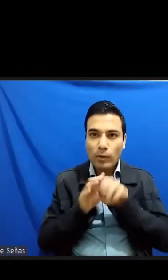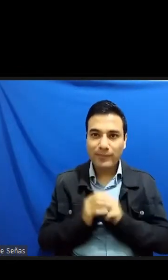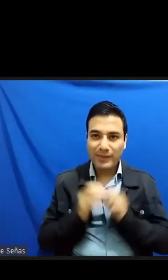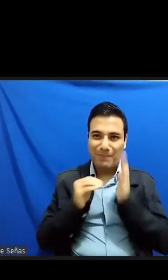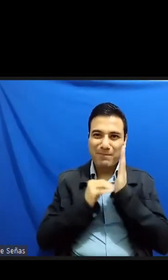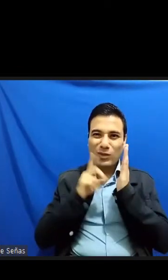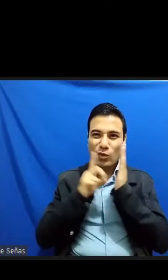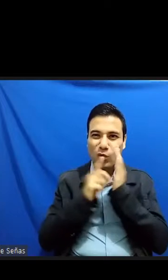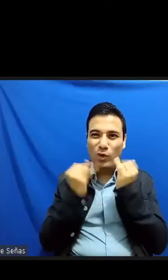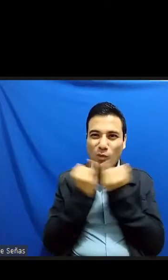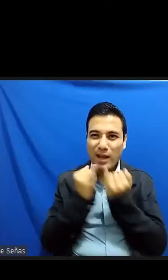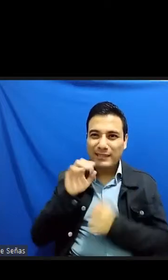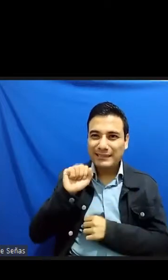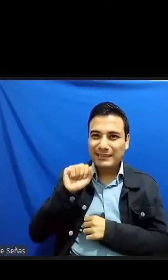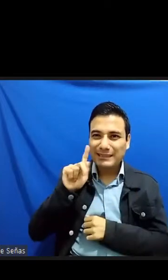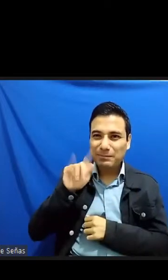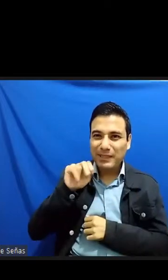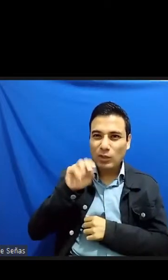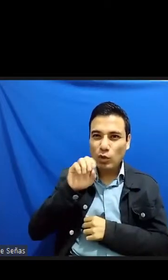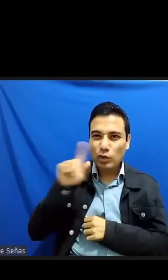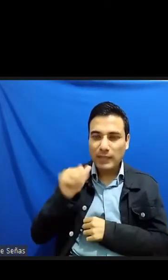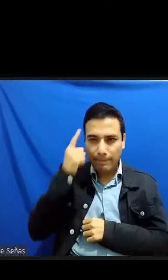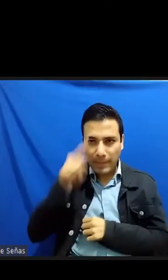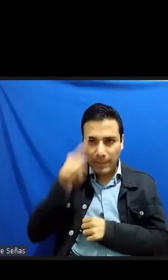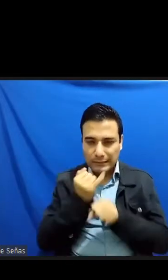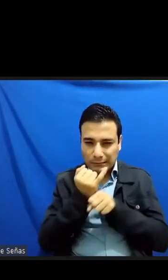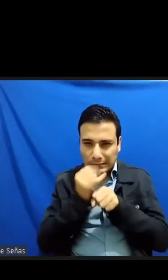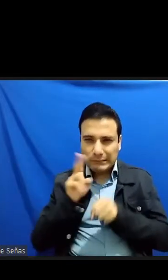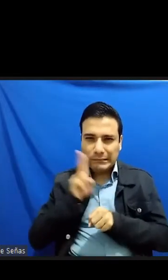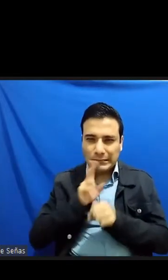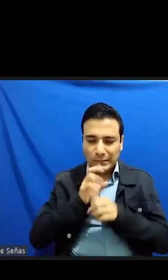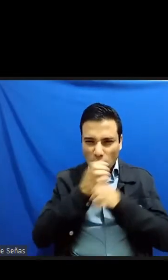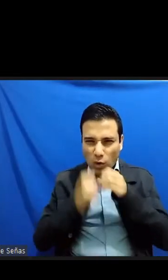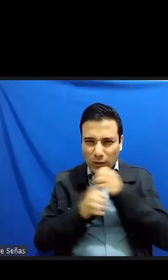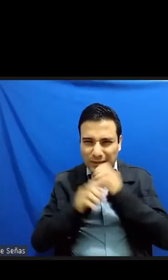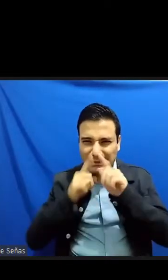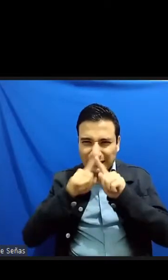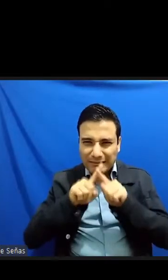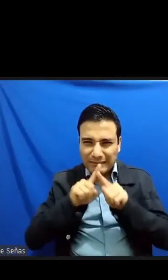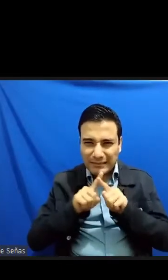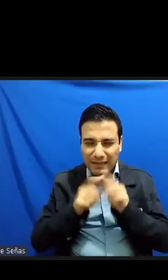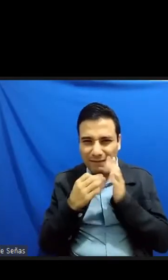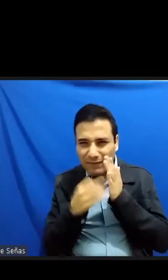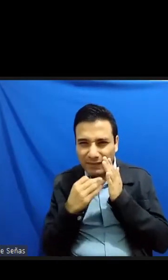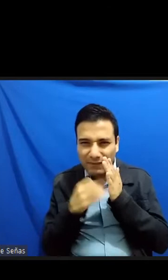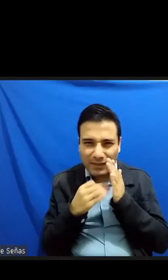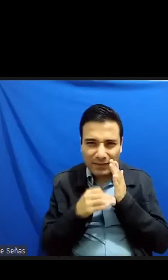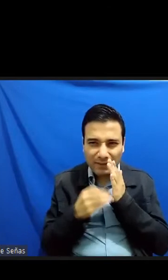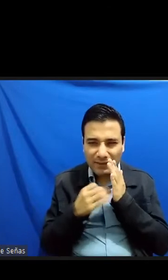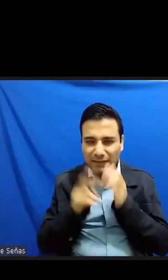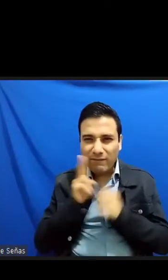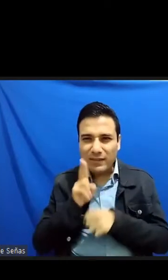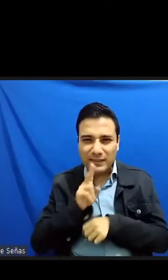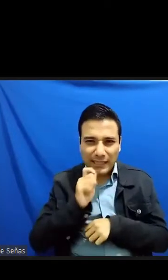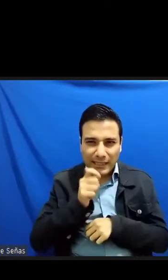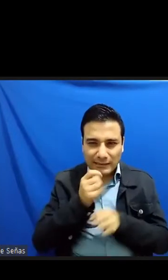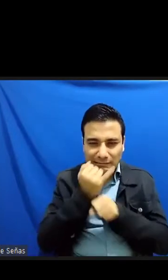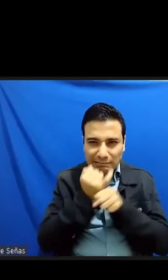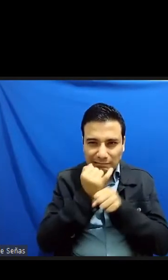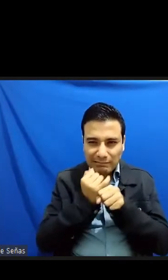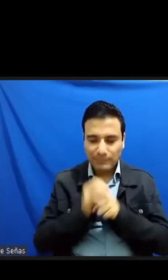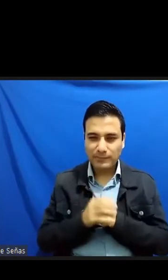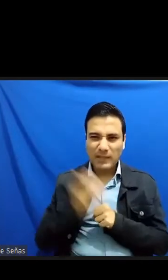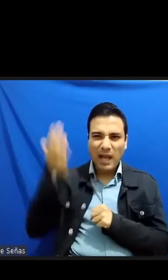para descubrir los restos de lo vacío construido sobre algo que alguna vez no estuvo vacío el